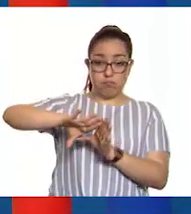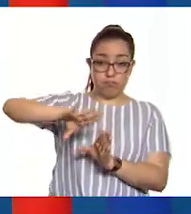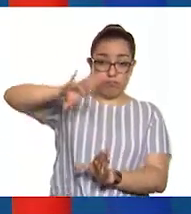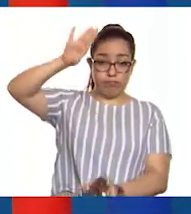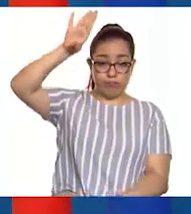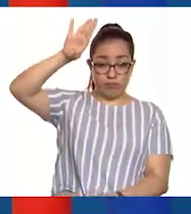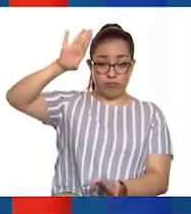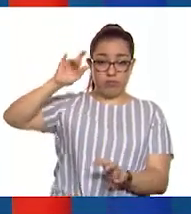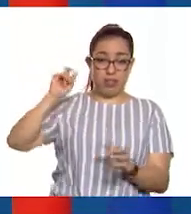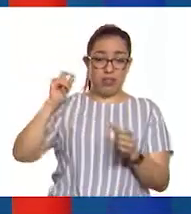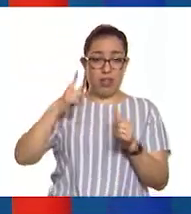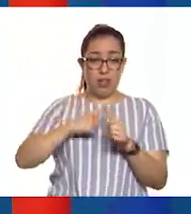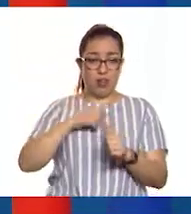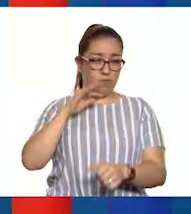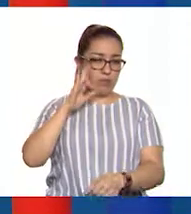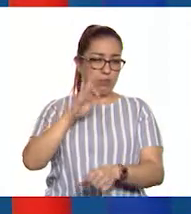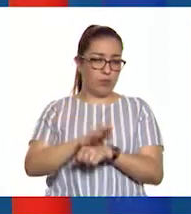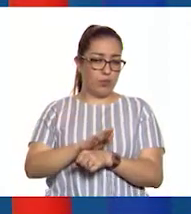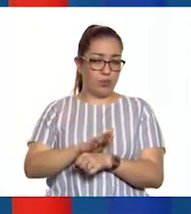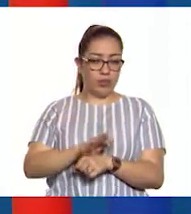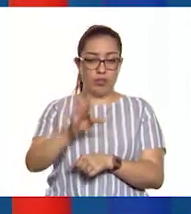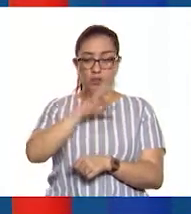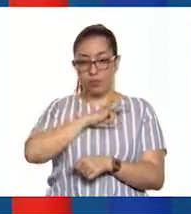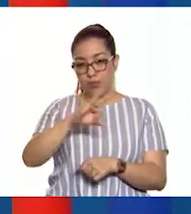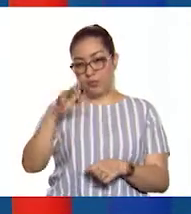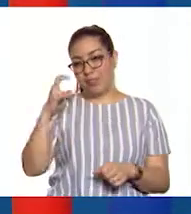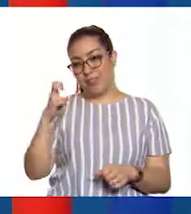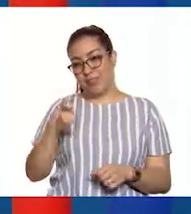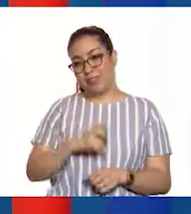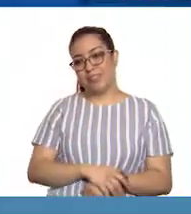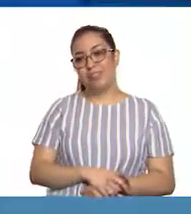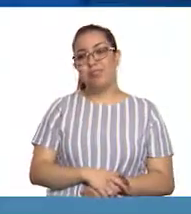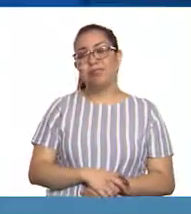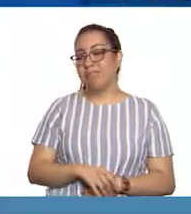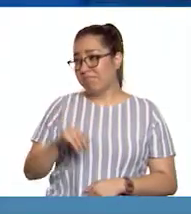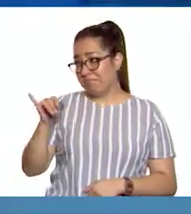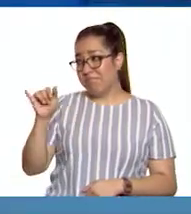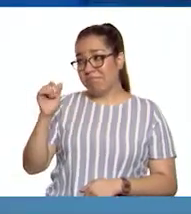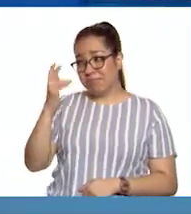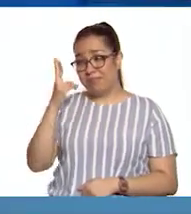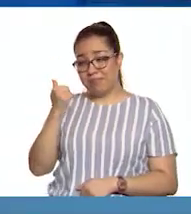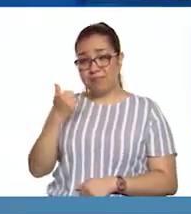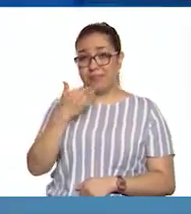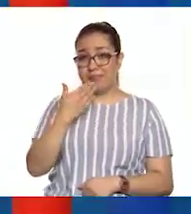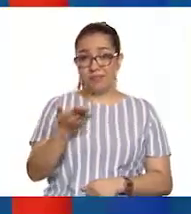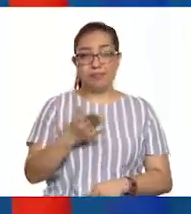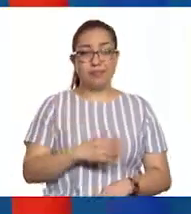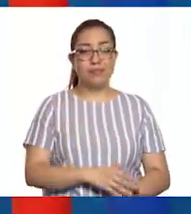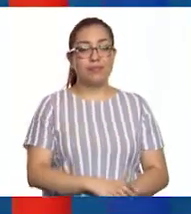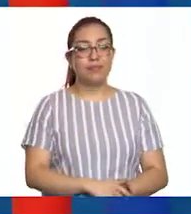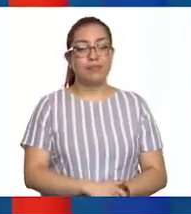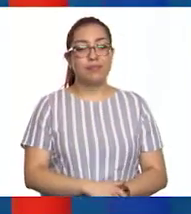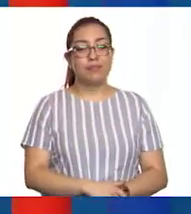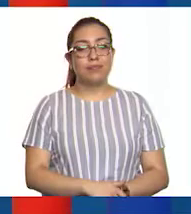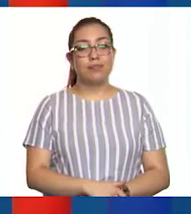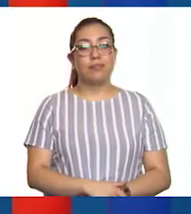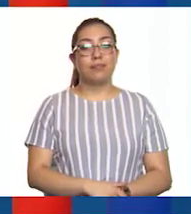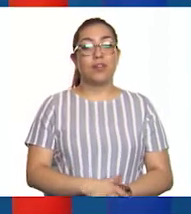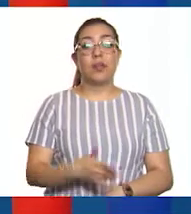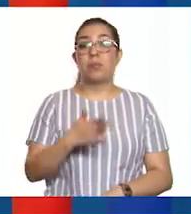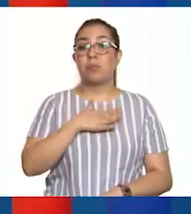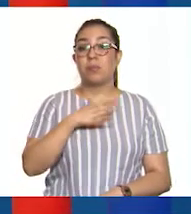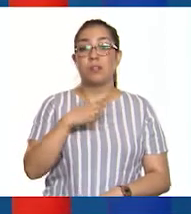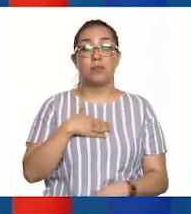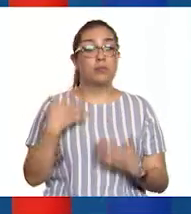Digo, para evitar que entren insectos y pongan esos huevecillos. Bueno, pues correcto. Muy bien. Y bueno, qué gran